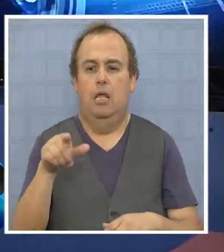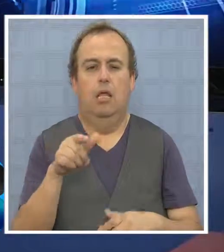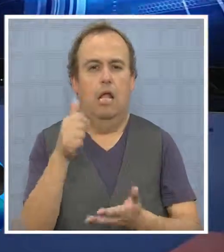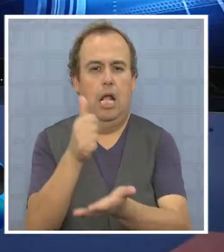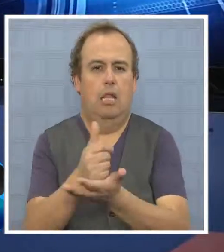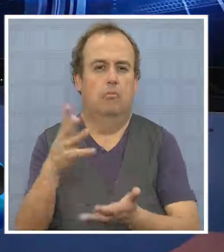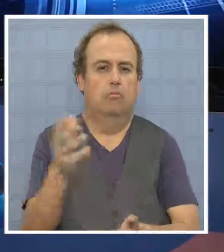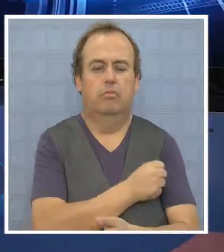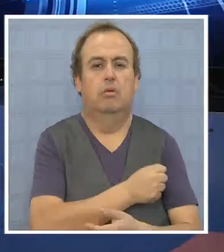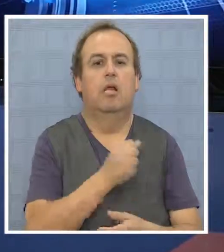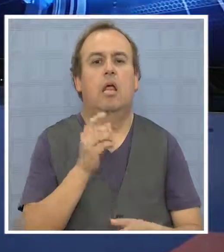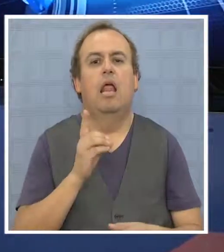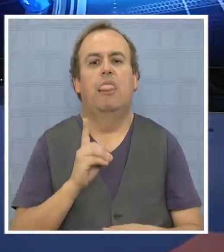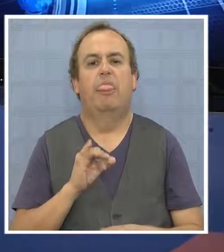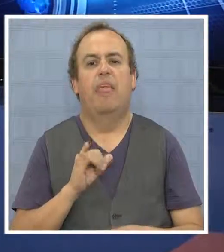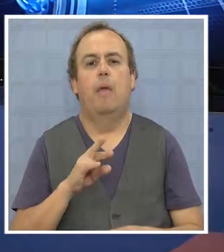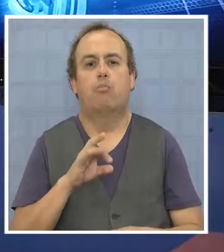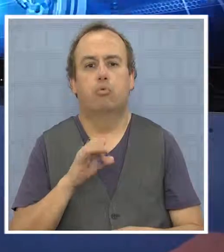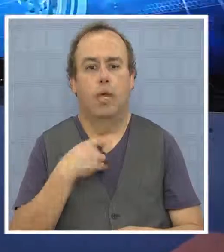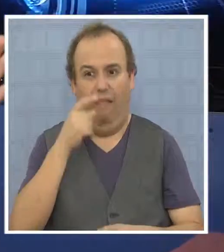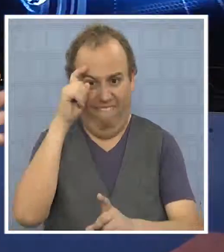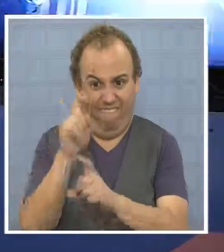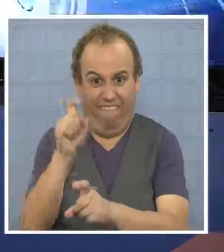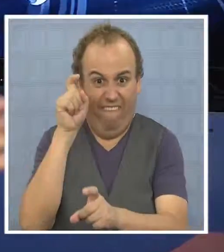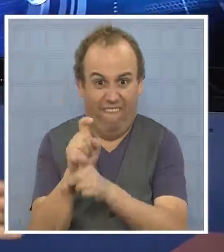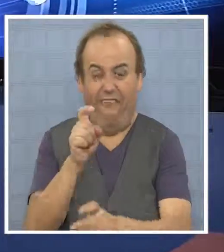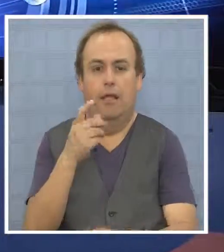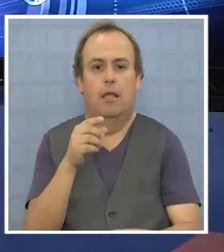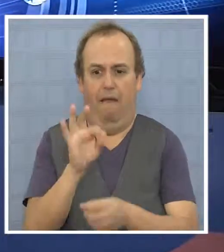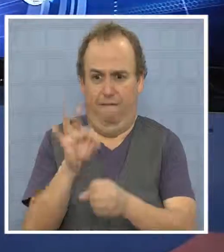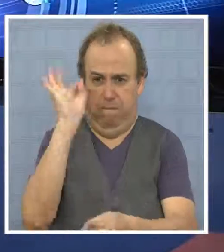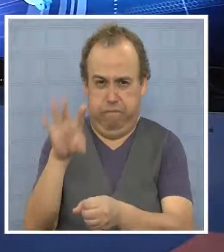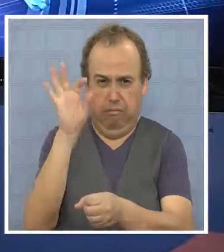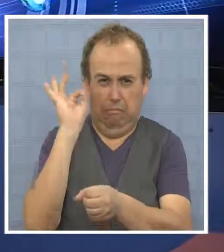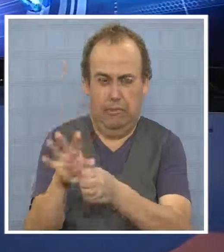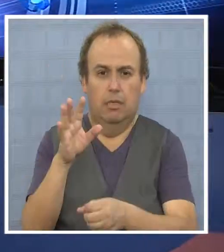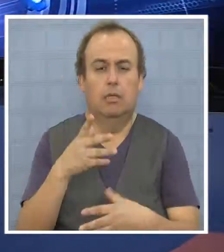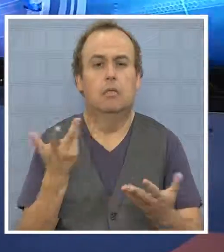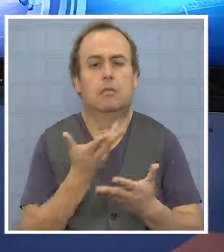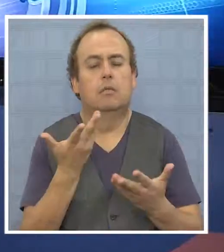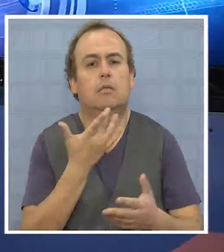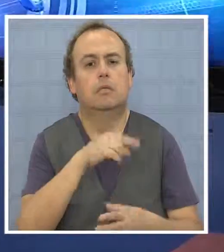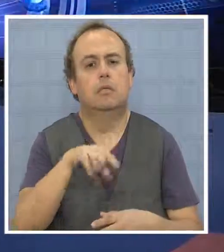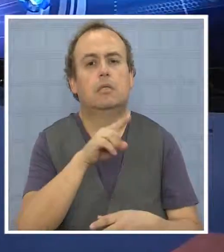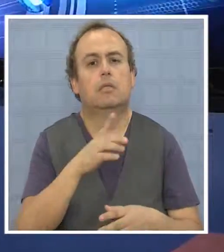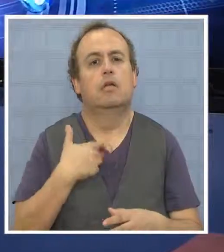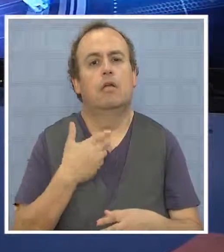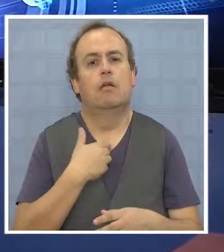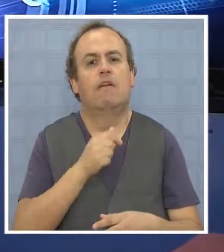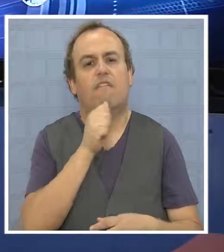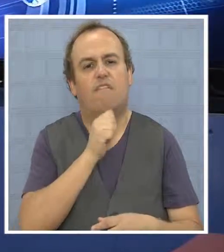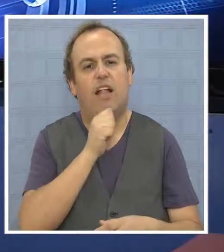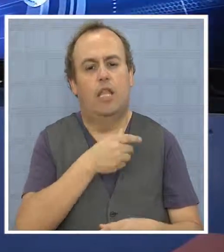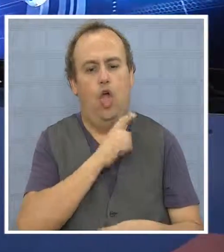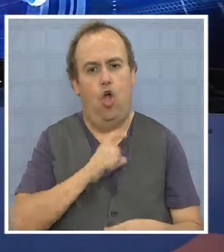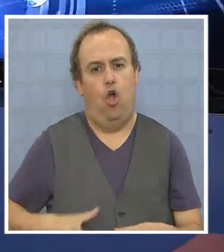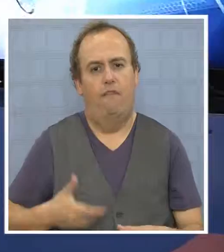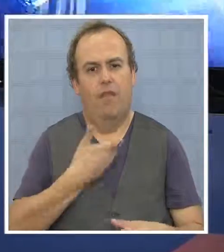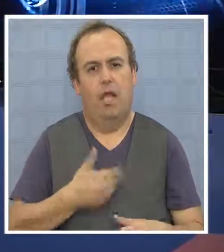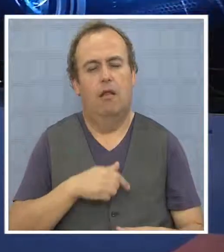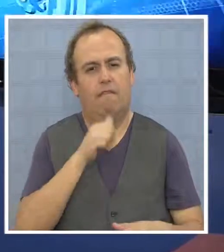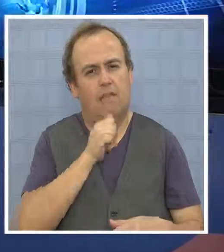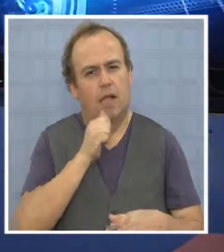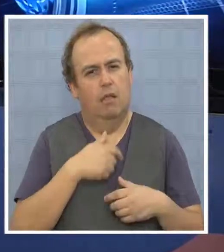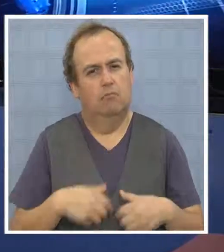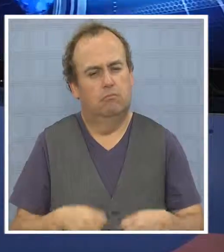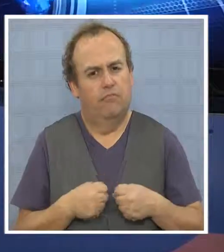le quieren quitar la alcaldía. El diputado Gutiérrez, porque ya tiene una fijación con la alcaldesa. Y en el caso del gobierno regional, porque no ha habido quizás los pantalones